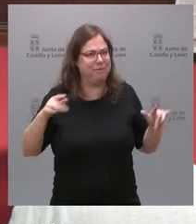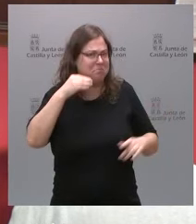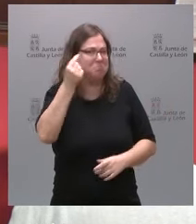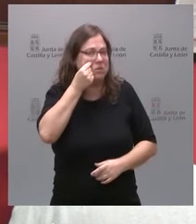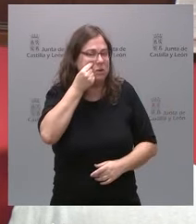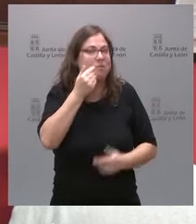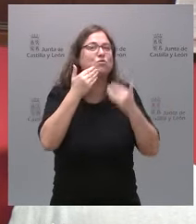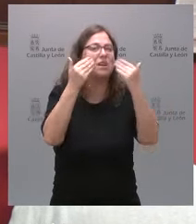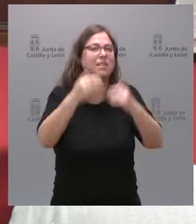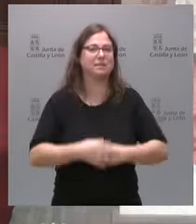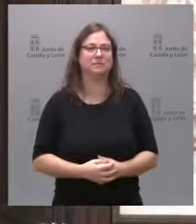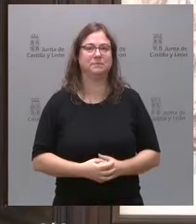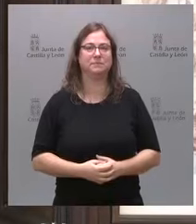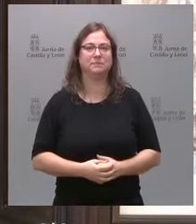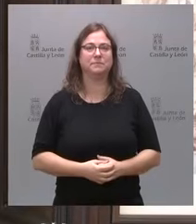amnistía. Muchas gracias.